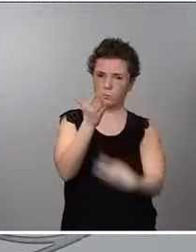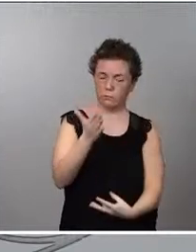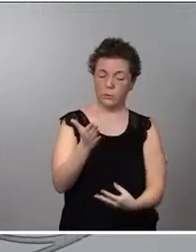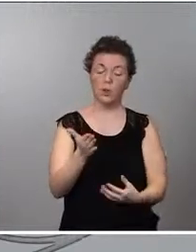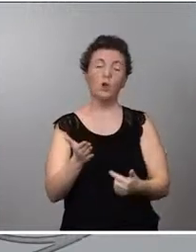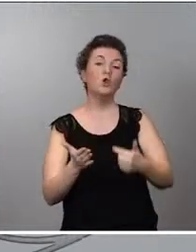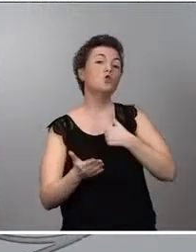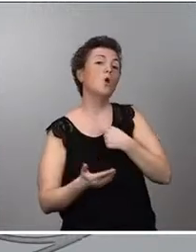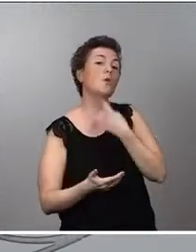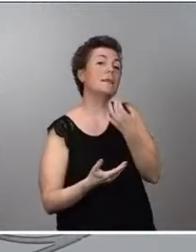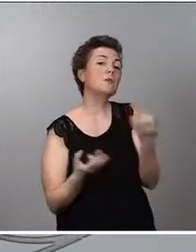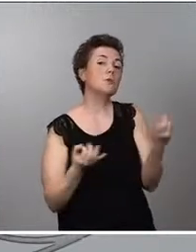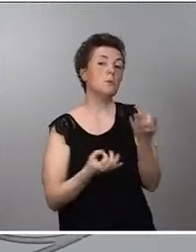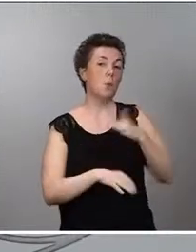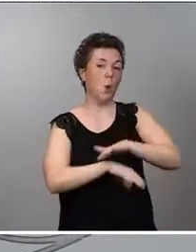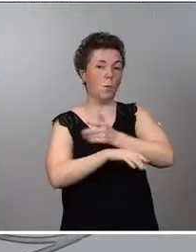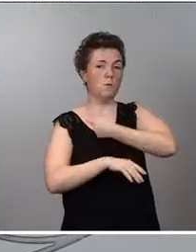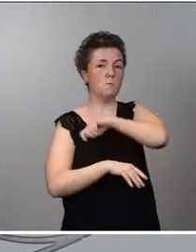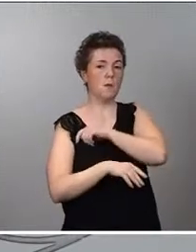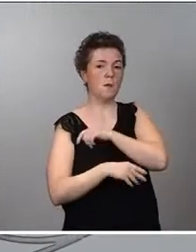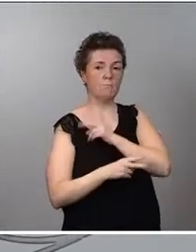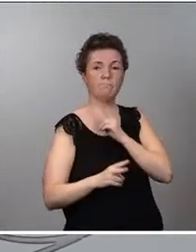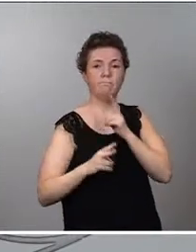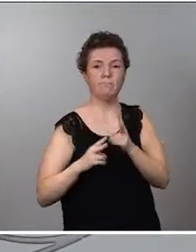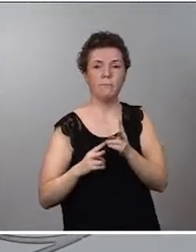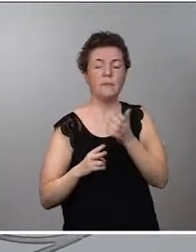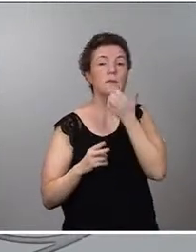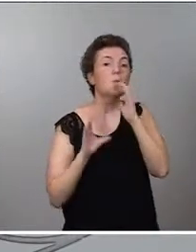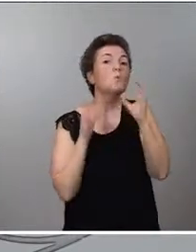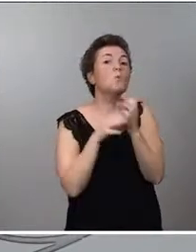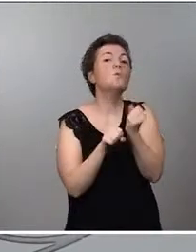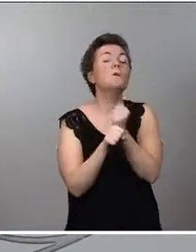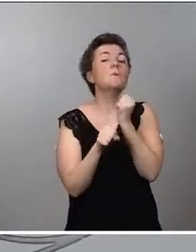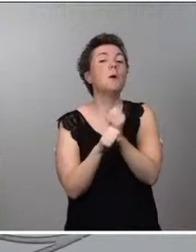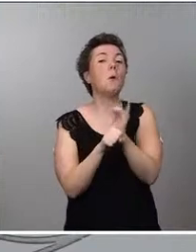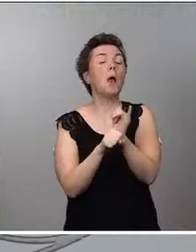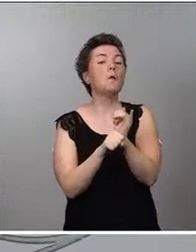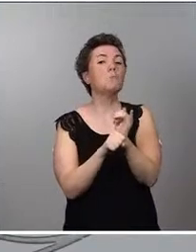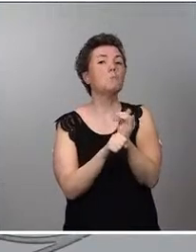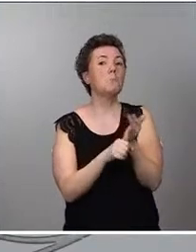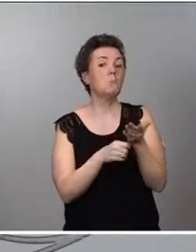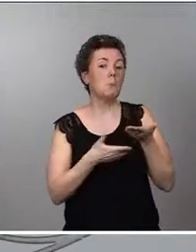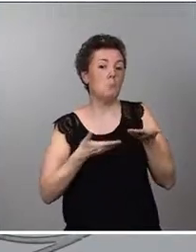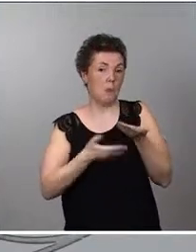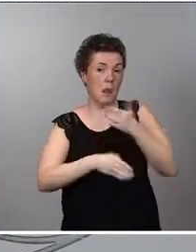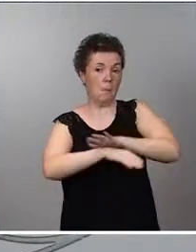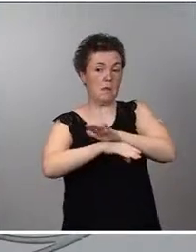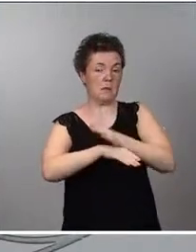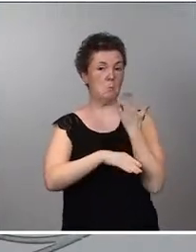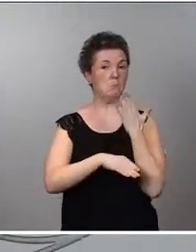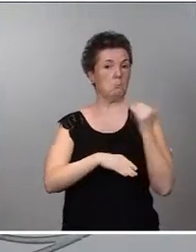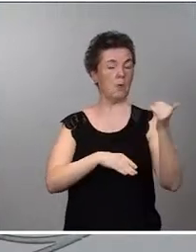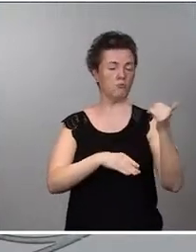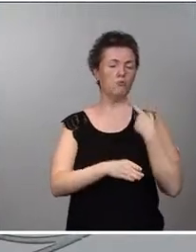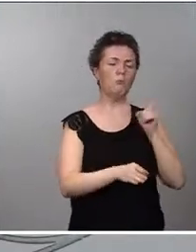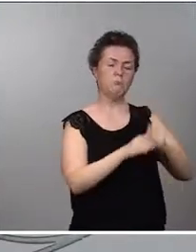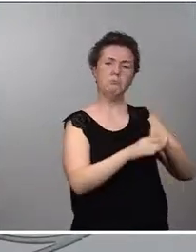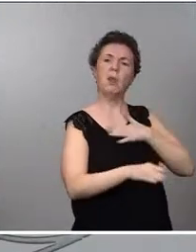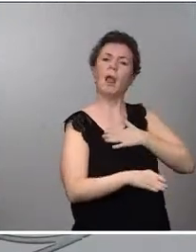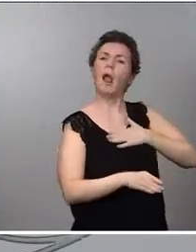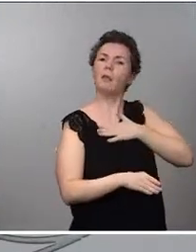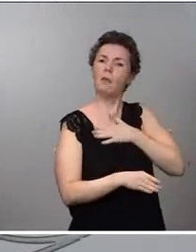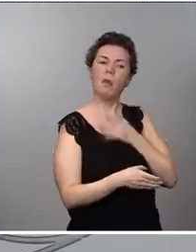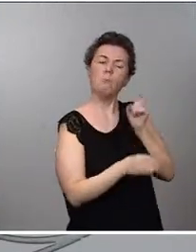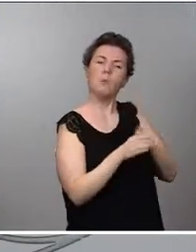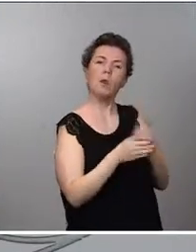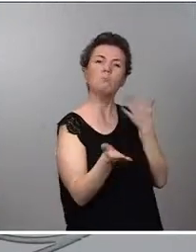posición del Gobierno de España. Desde luego, si hay un grupo de trabajo, invitan a esta ministra, estaré encantada de ir a participar y de ir a comentar lo que